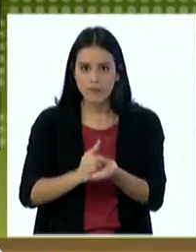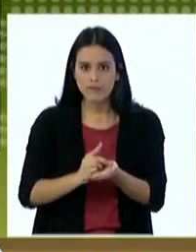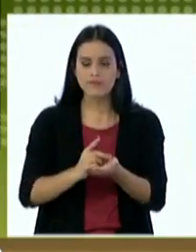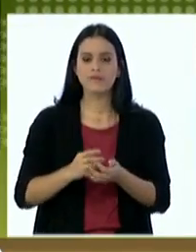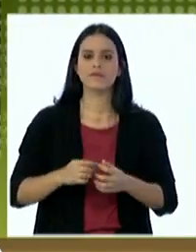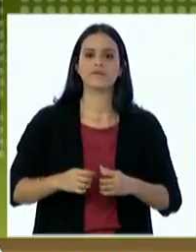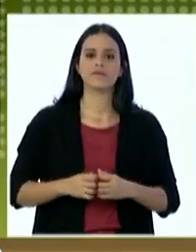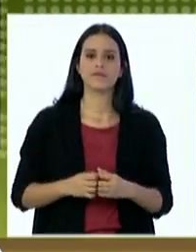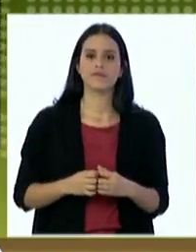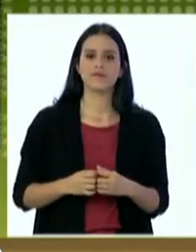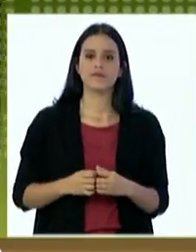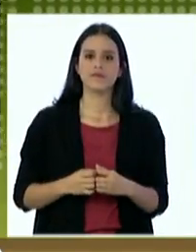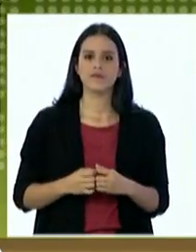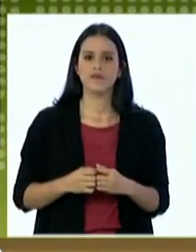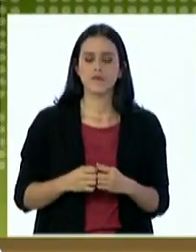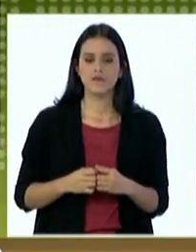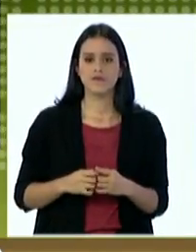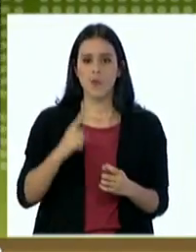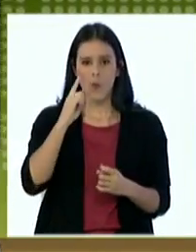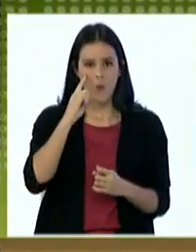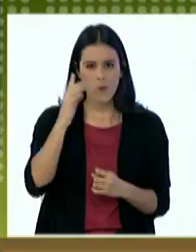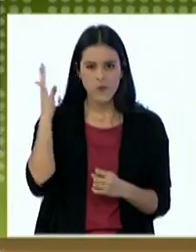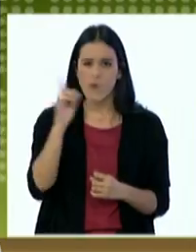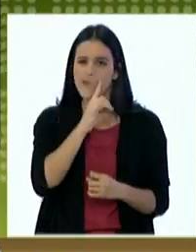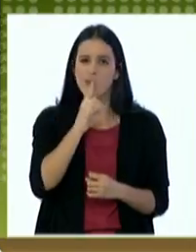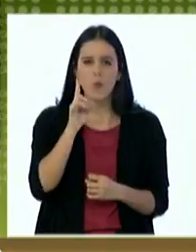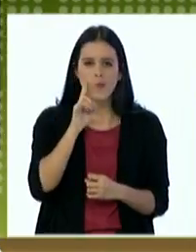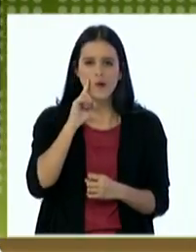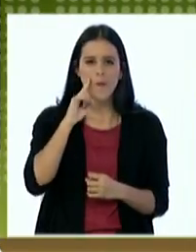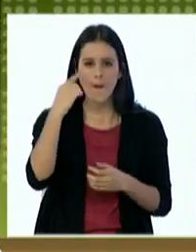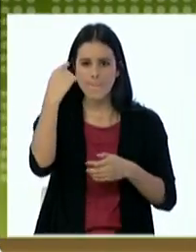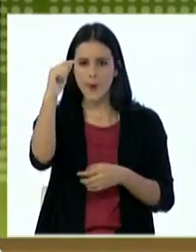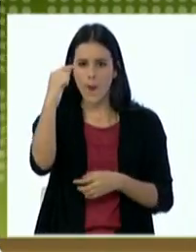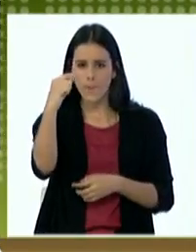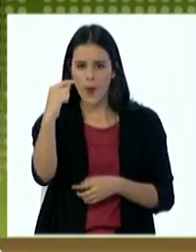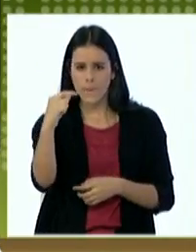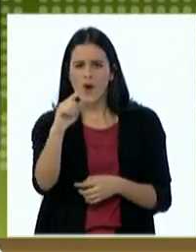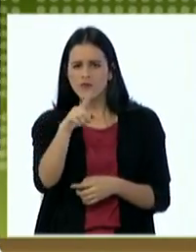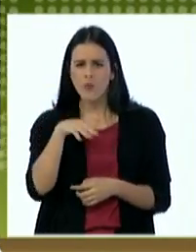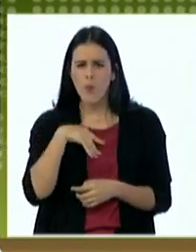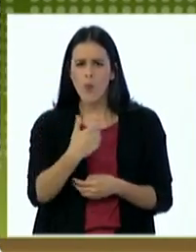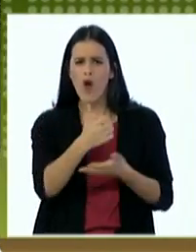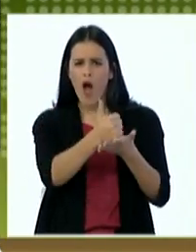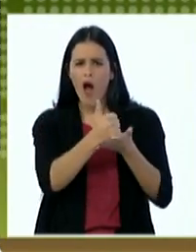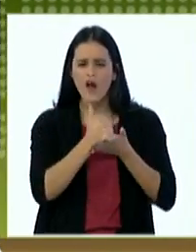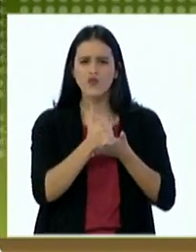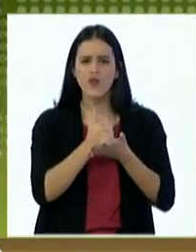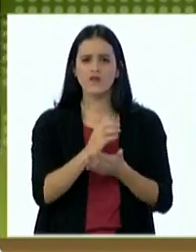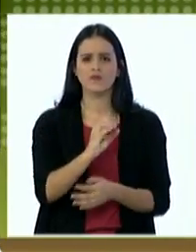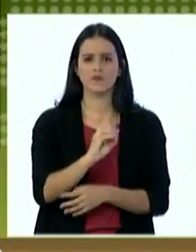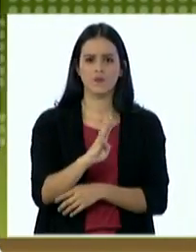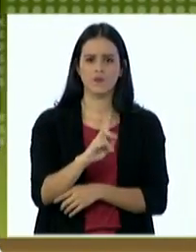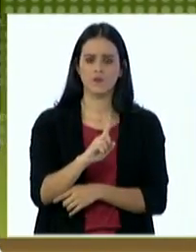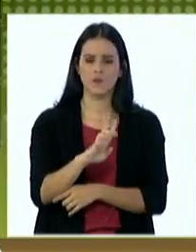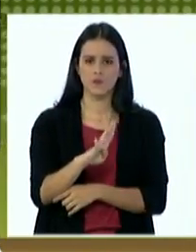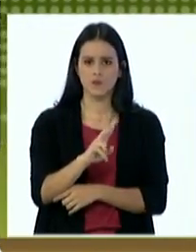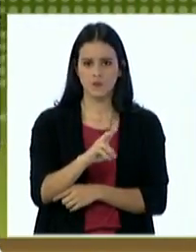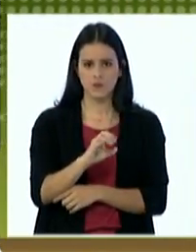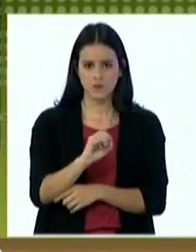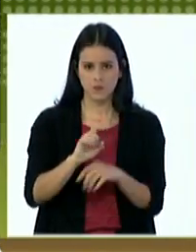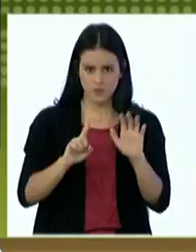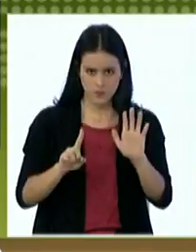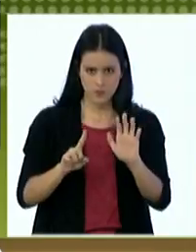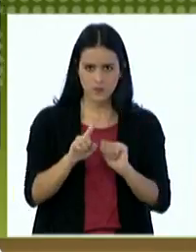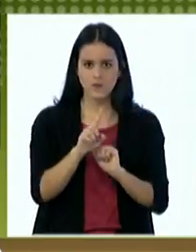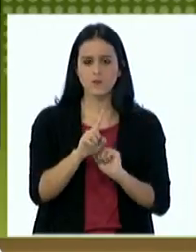miligramos Leofloxacina de 500 miligramos Las personas que puedan colaborar comuníquense al 0414 206